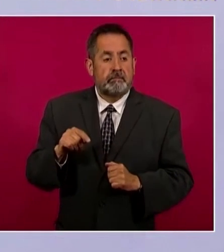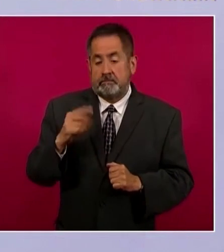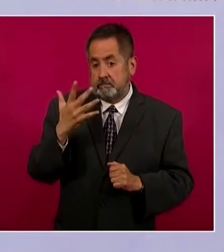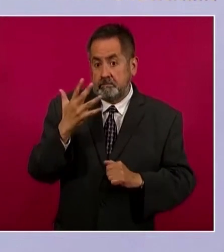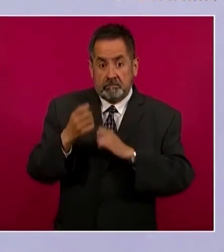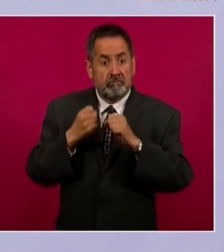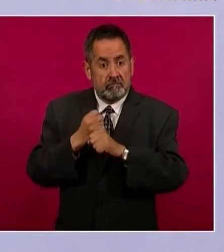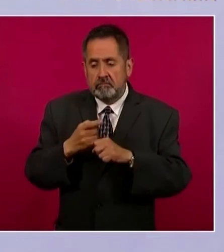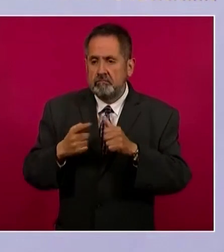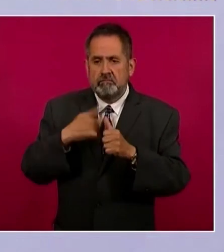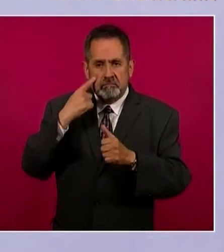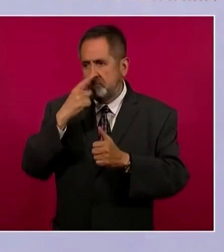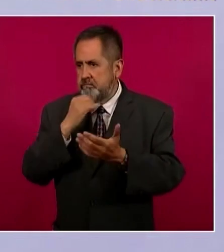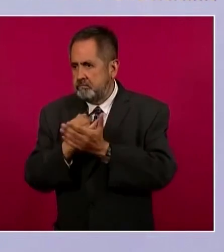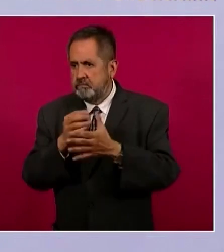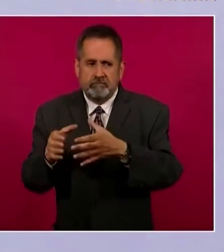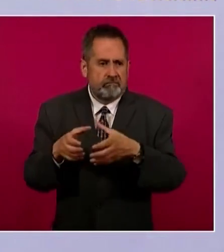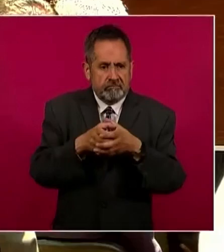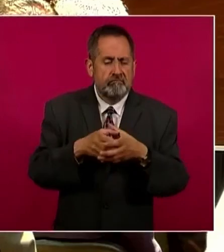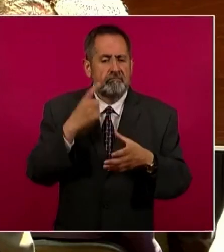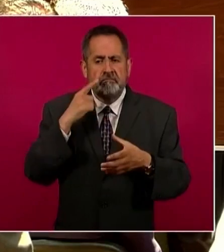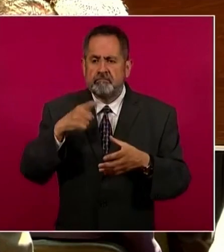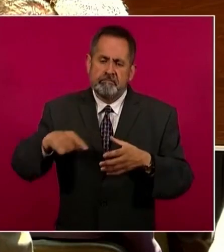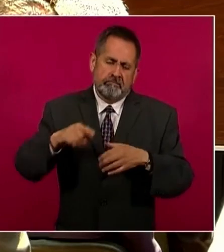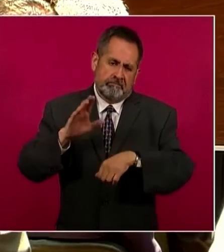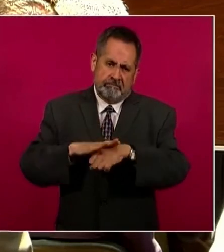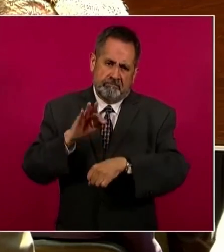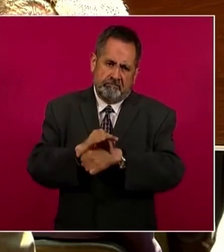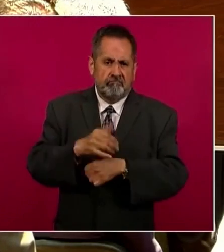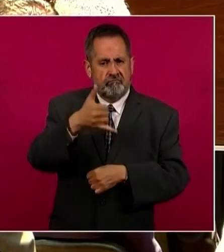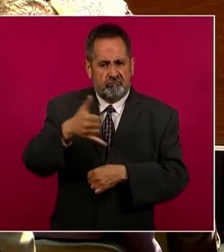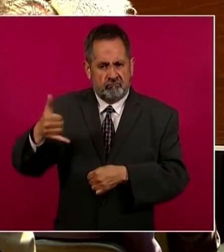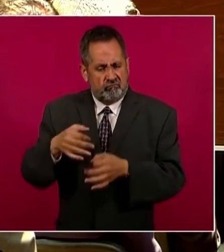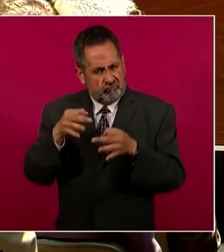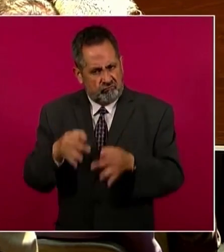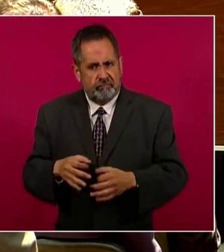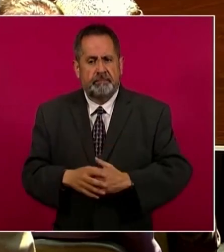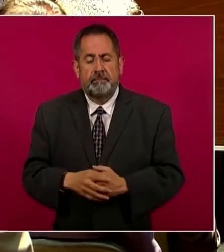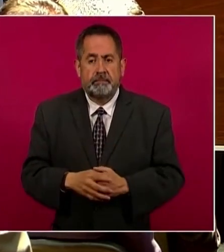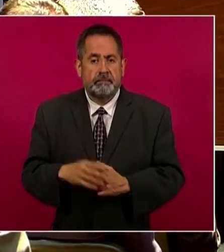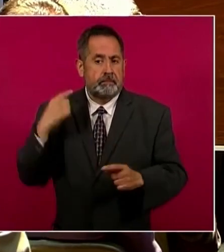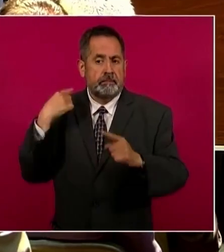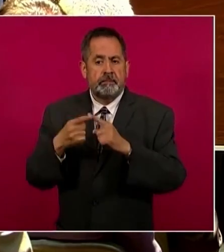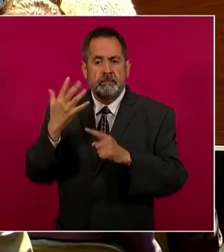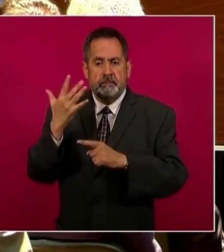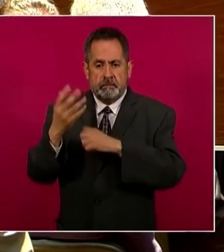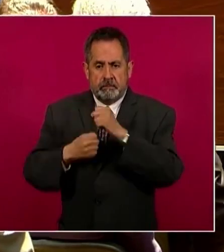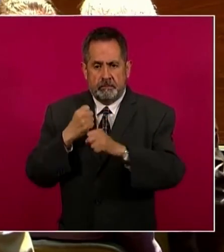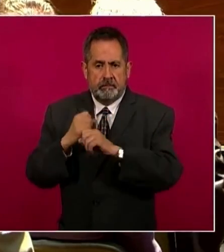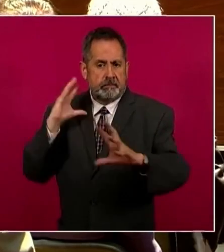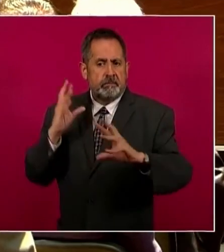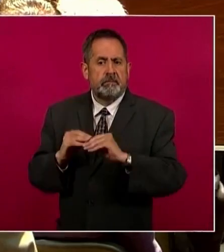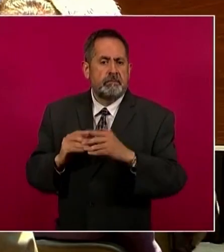de vida y que permite fortalecer la institución del Infonavit. A 50 años de su fundación